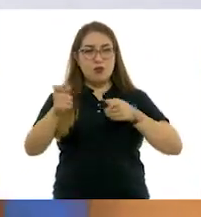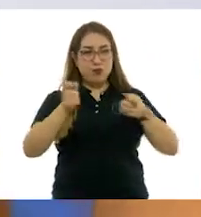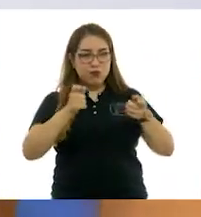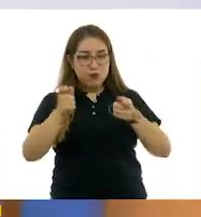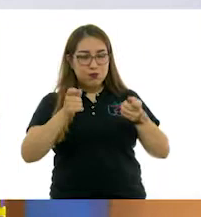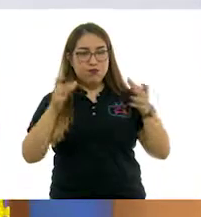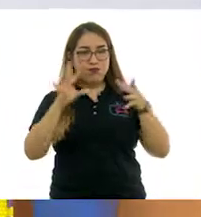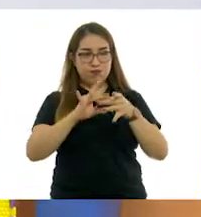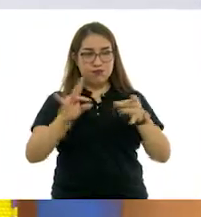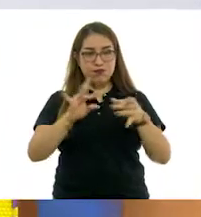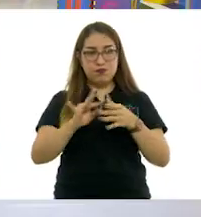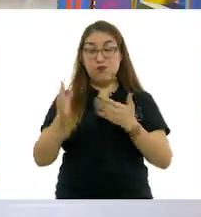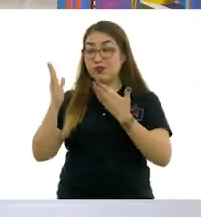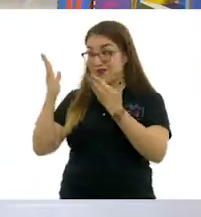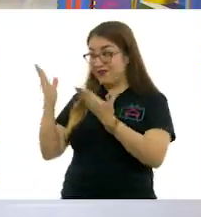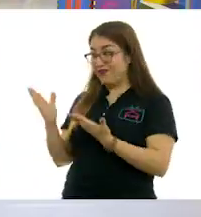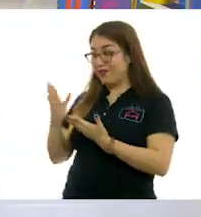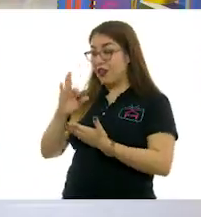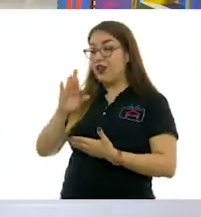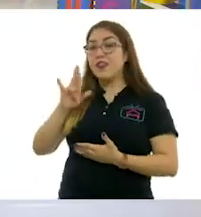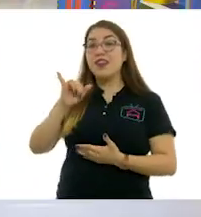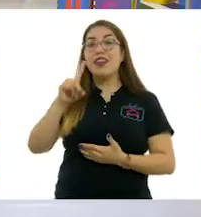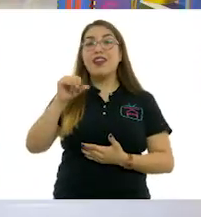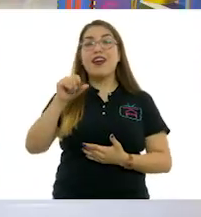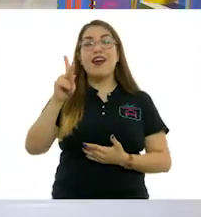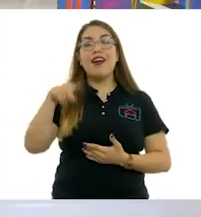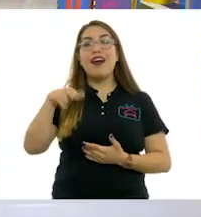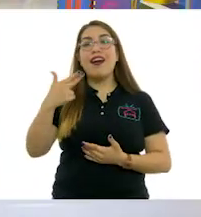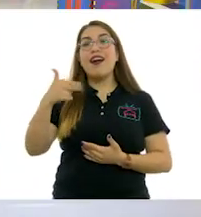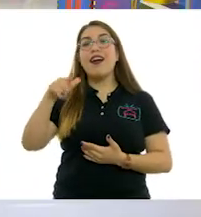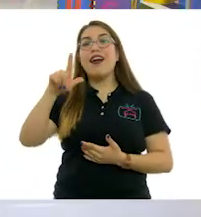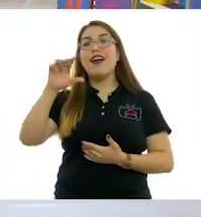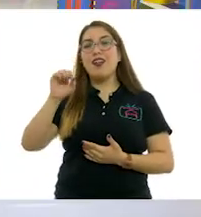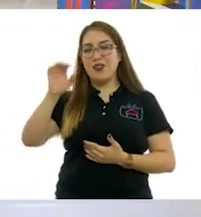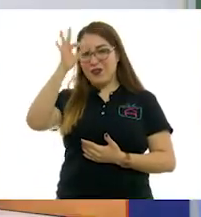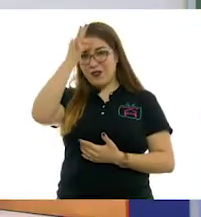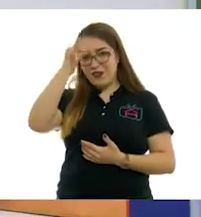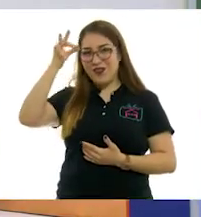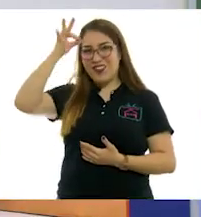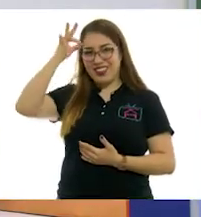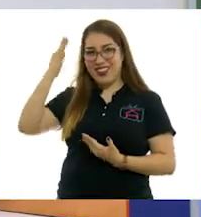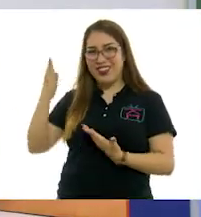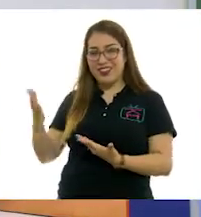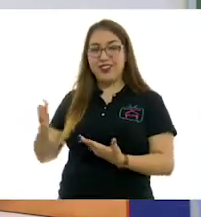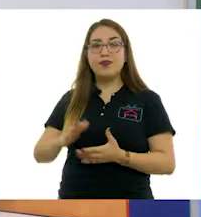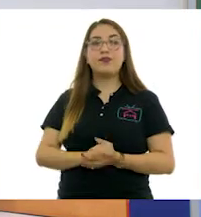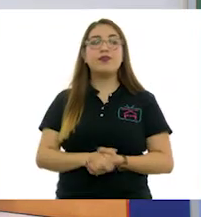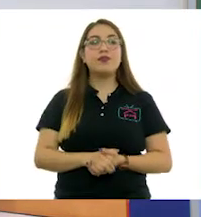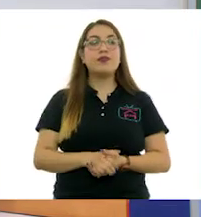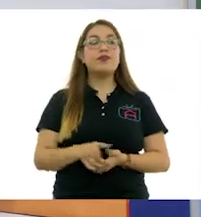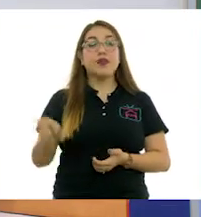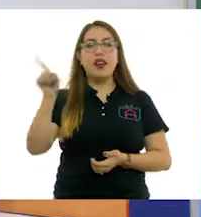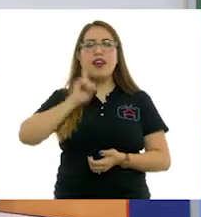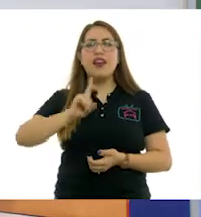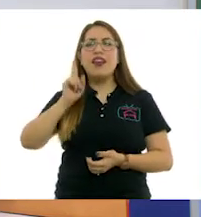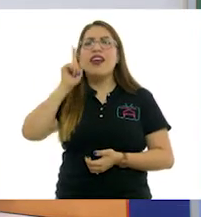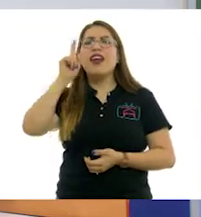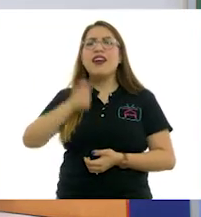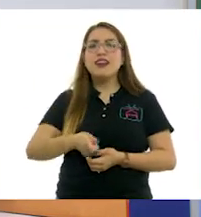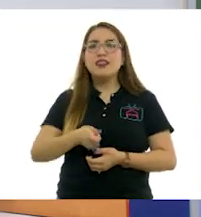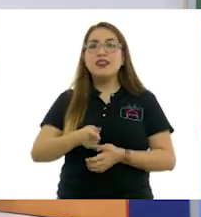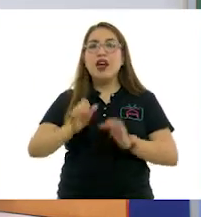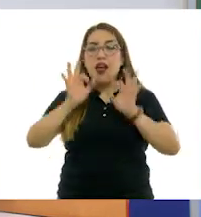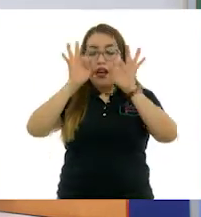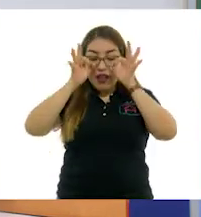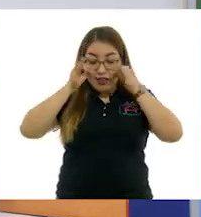tenemos, y aquí tengo a Frida Kahlo, aquí he dibujado. Y bueno, ahora ella tenía una mirada interior.